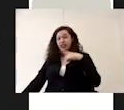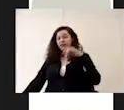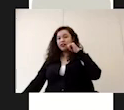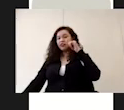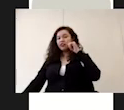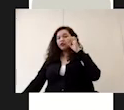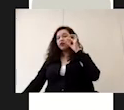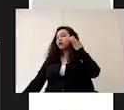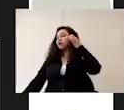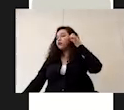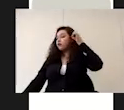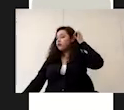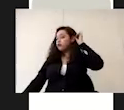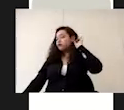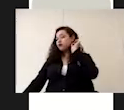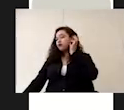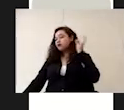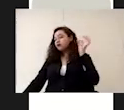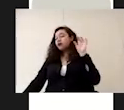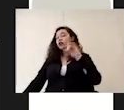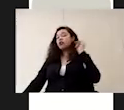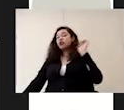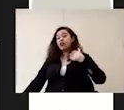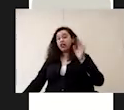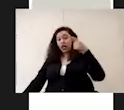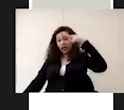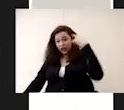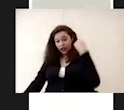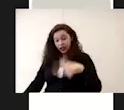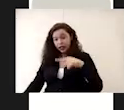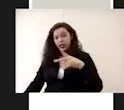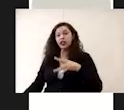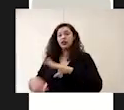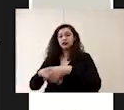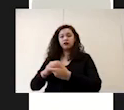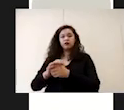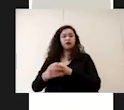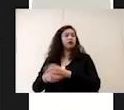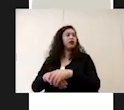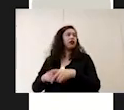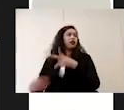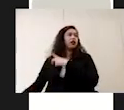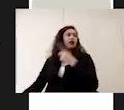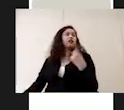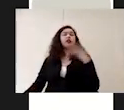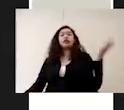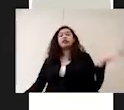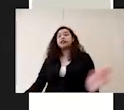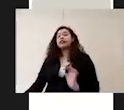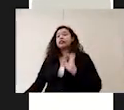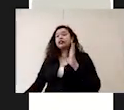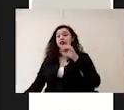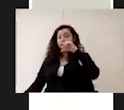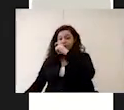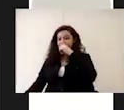elásticos y después de retirarlo nos debemos lavar las manos en caso de que el cubrebocas